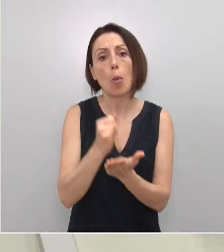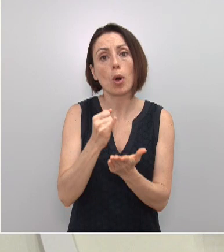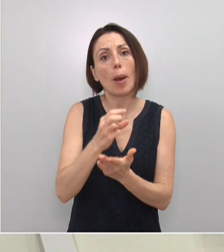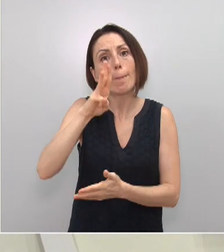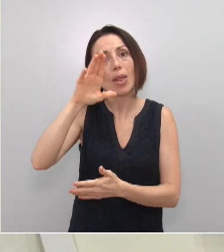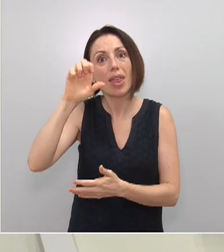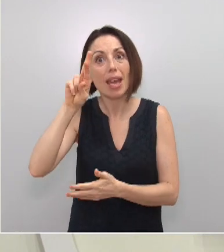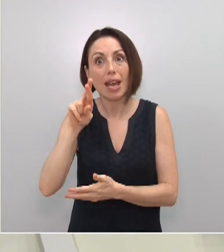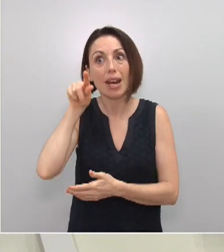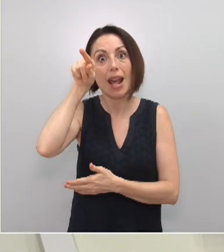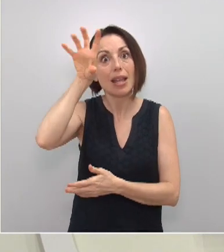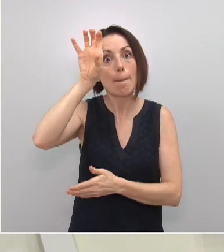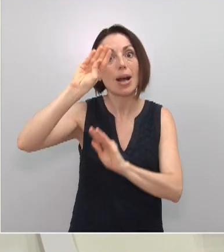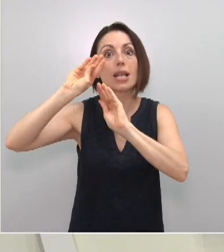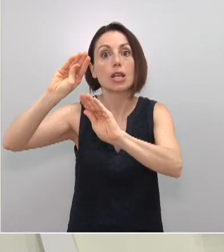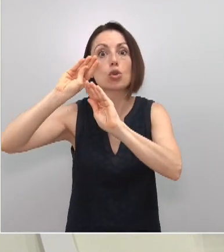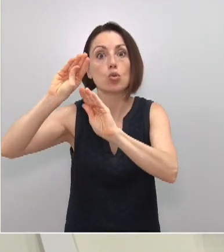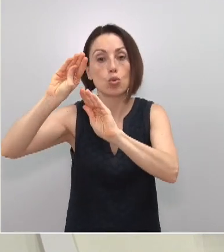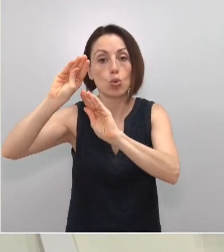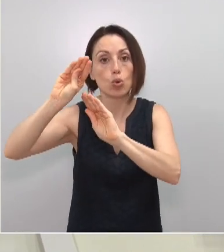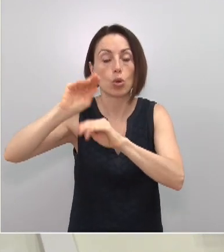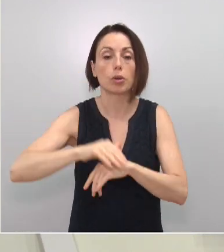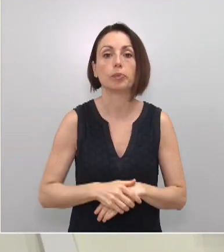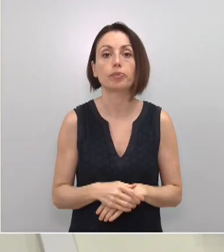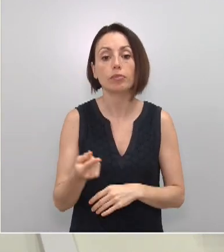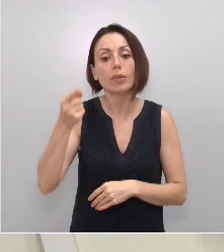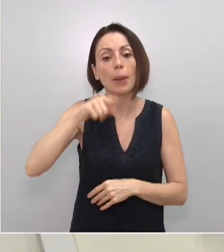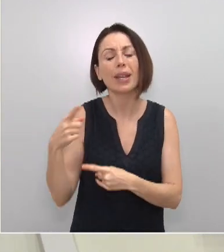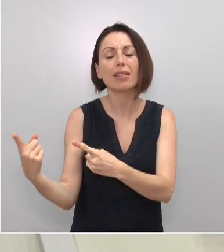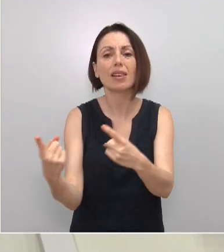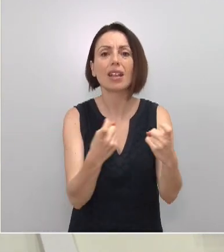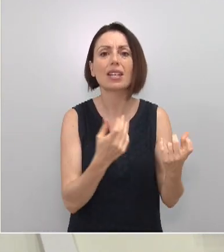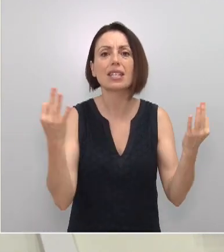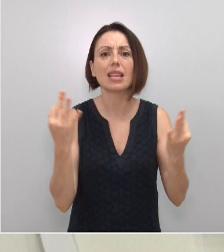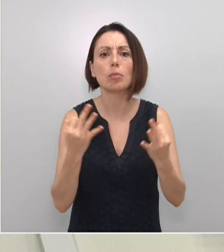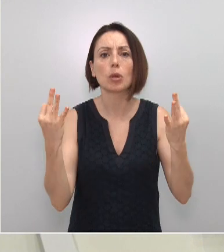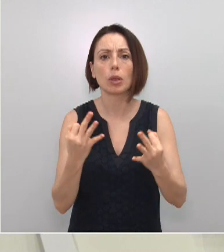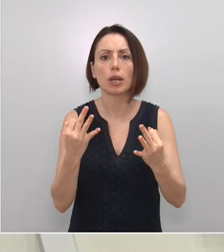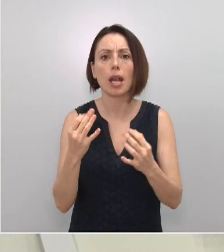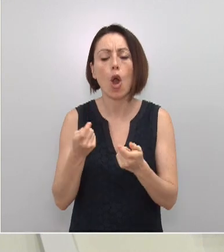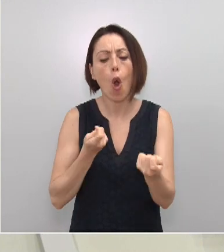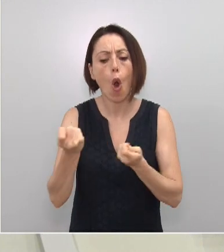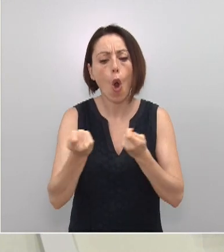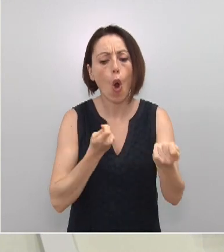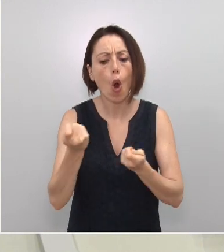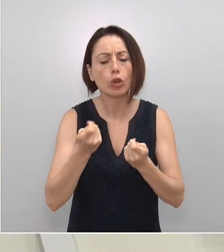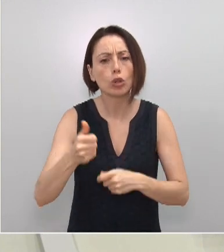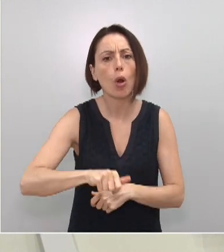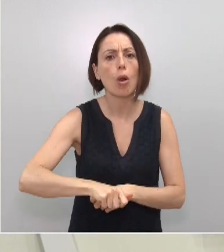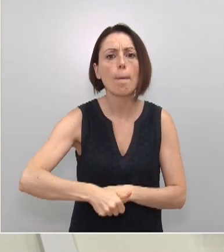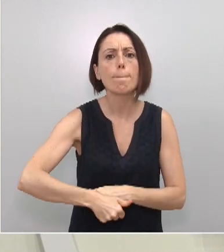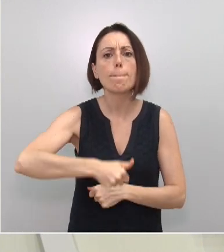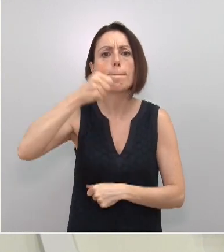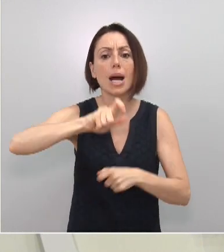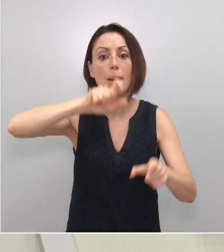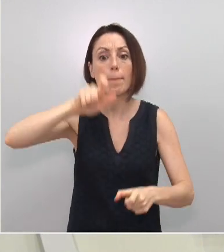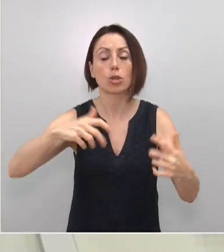origen, la realización de PCRs en origen. Necesitamos que haya mucho mayor control de